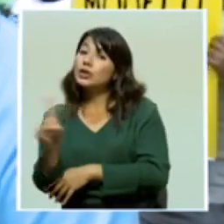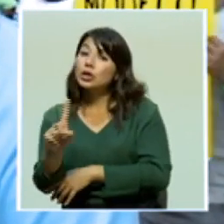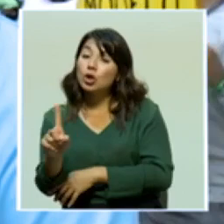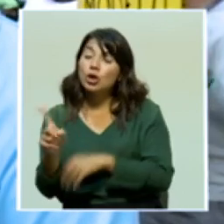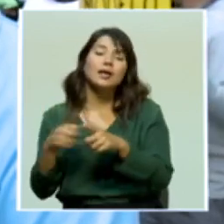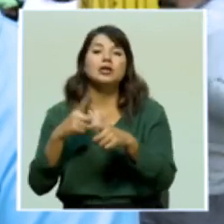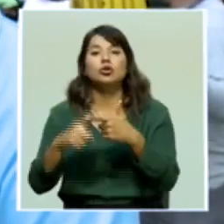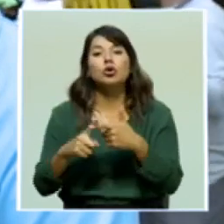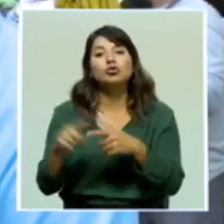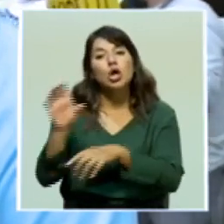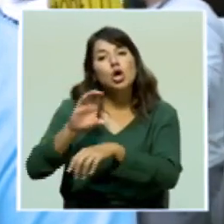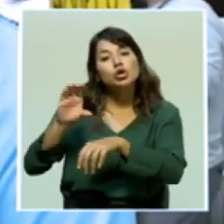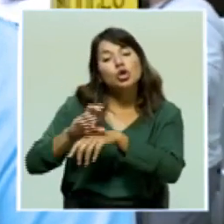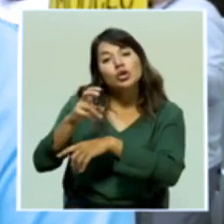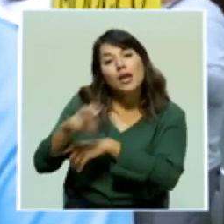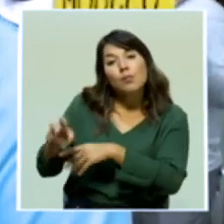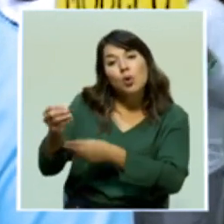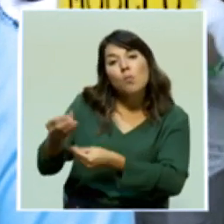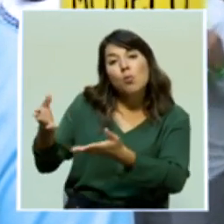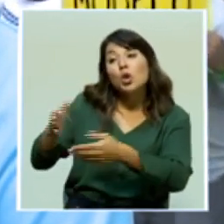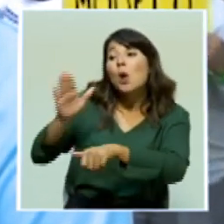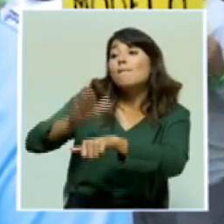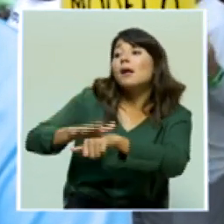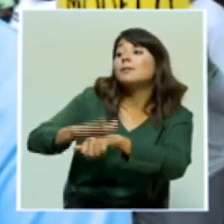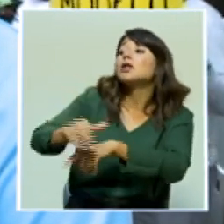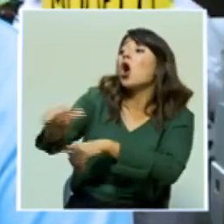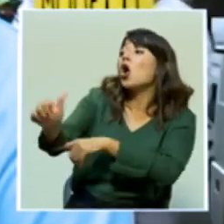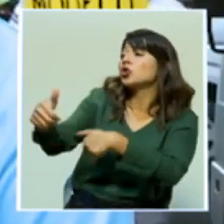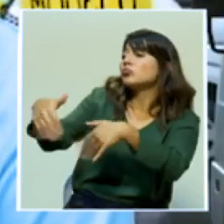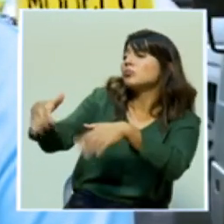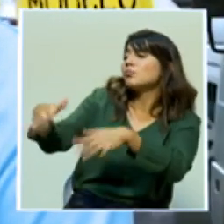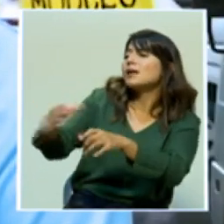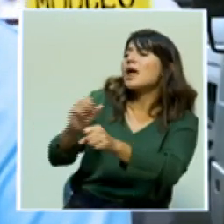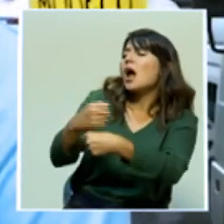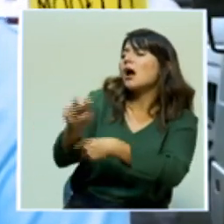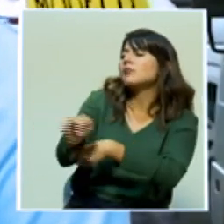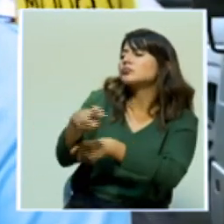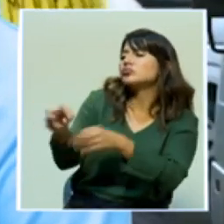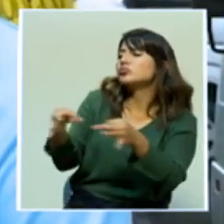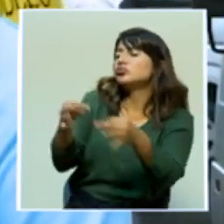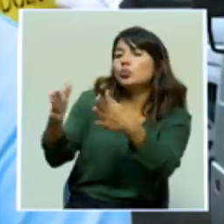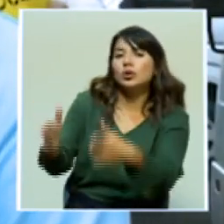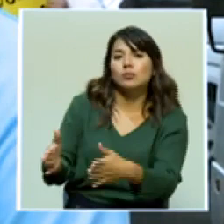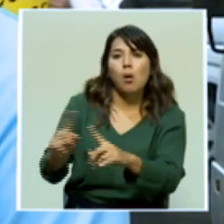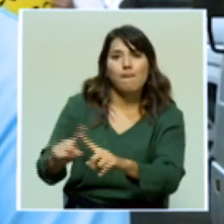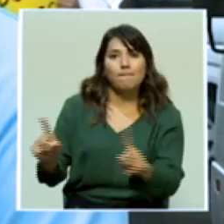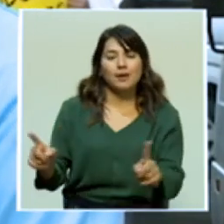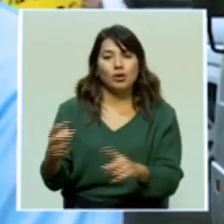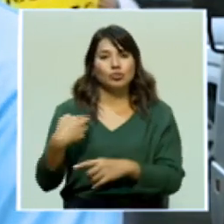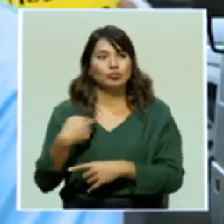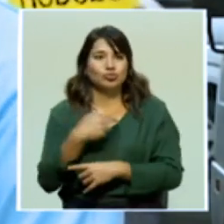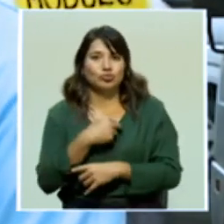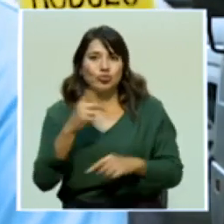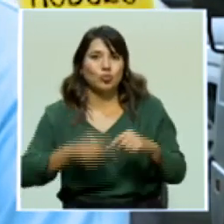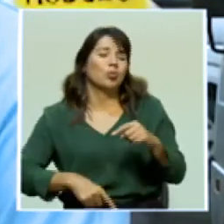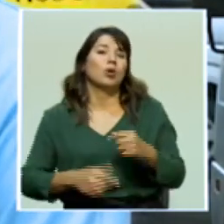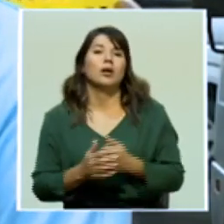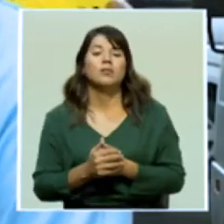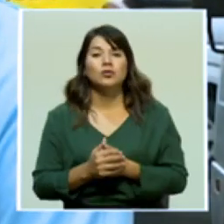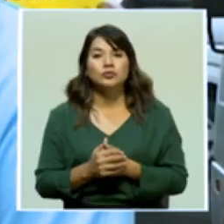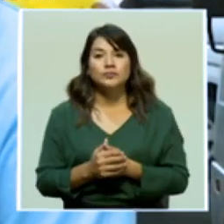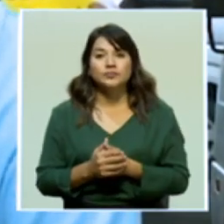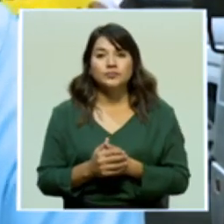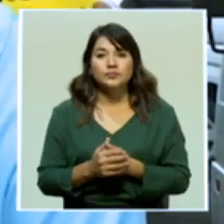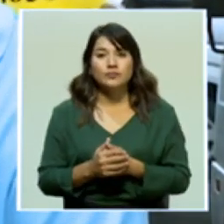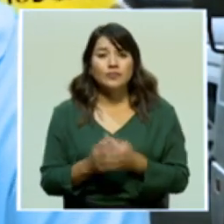Público autoriza muy fácil que los demás sectores salgan a hacer turismo en esta época de pandemia. Y no hay cama para tanta gente. sea,